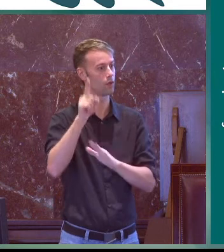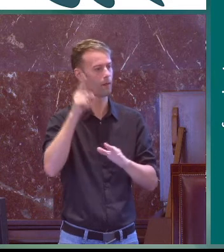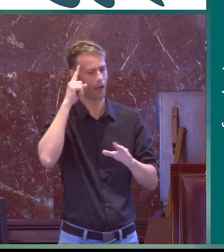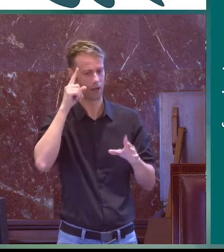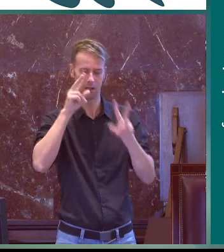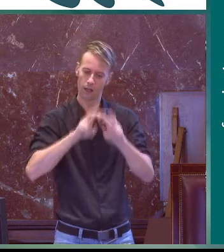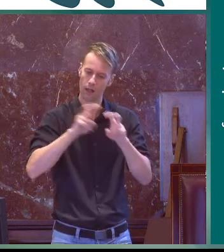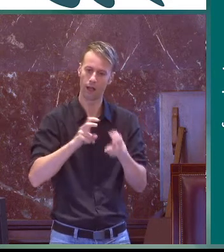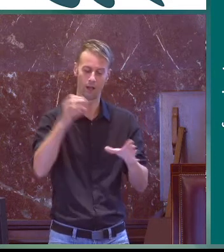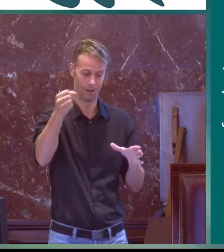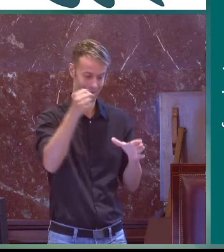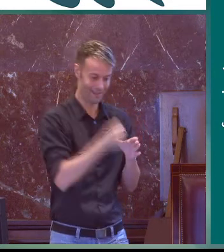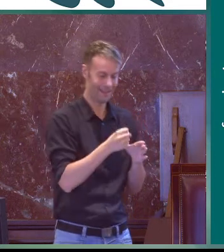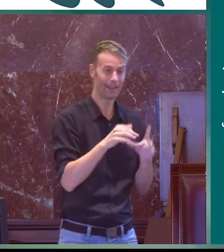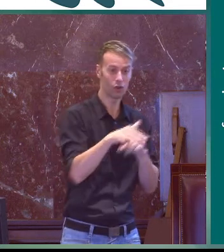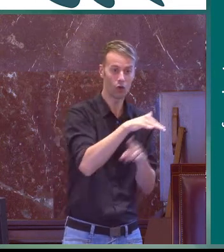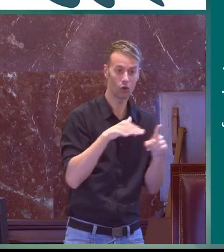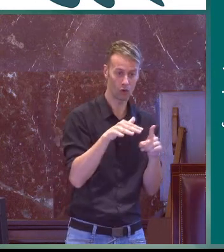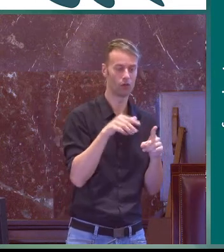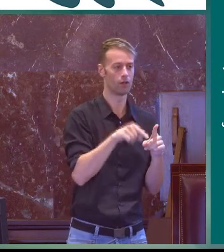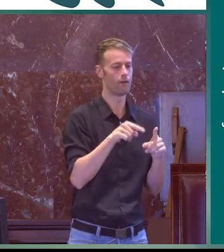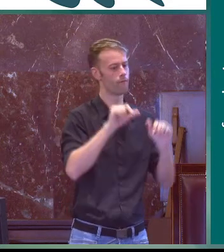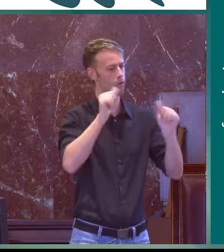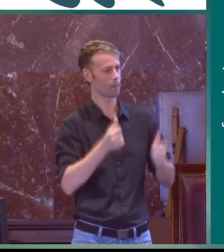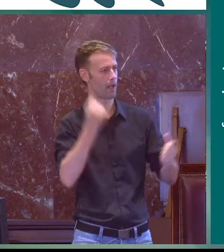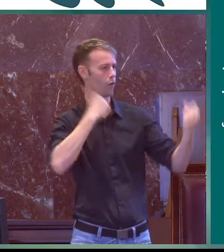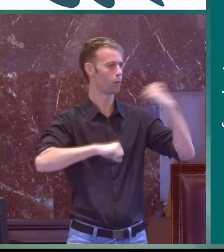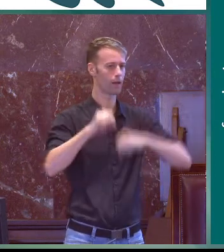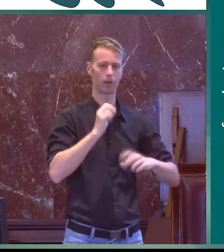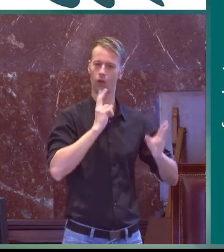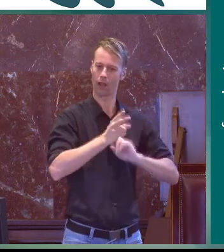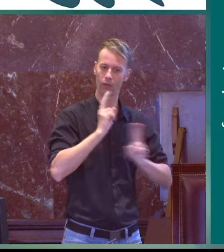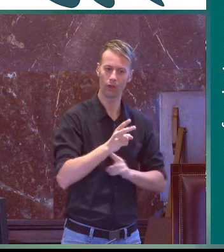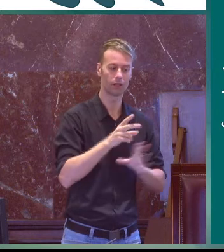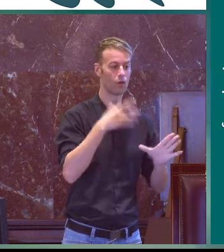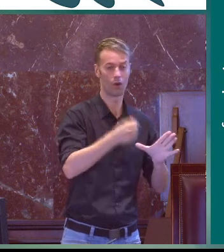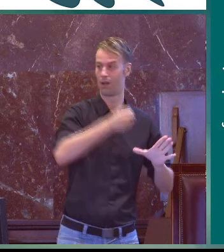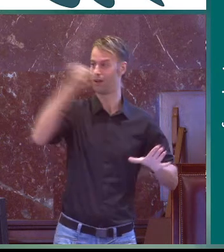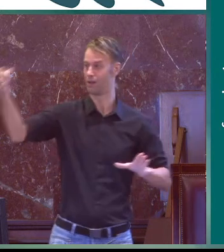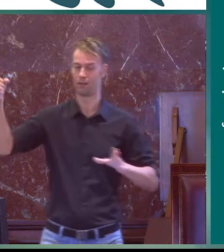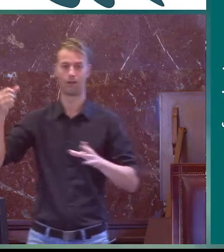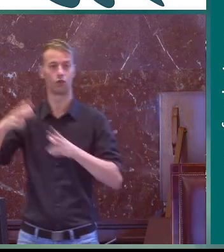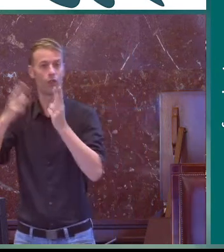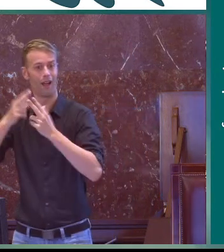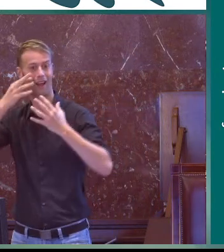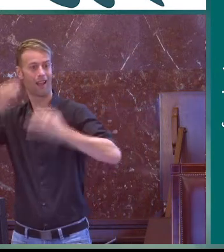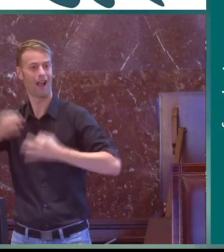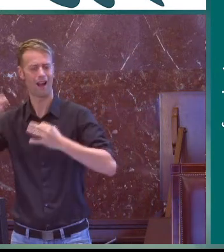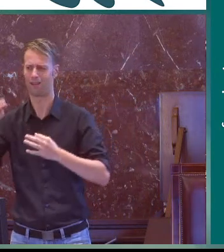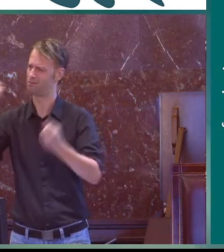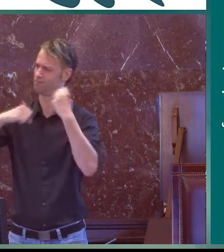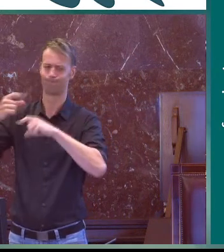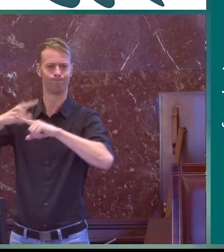cambiaba, era más psicología evolutiva y no tan basado en el entorno. El comportamiento y las reacciones dentro de ese